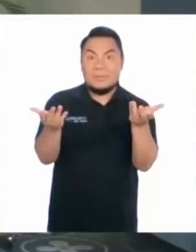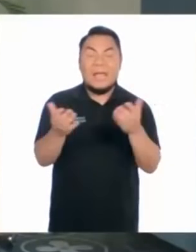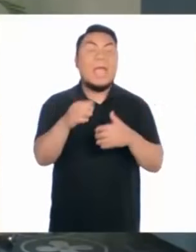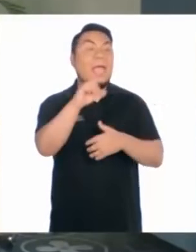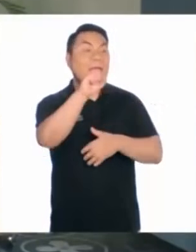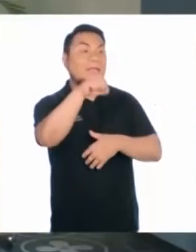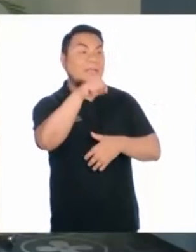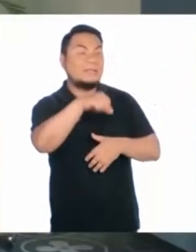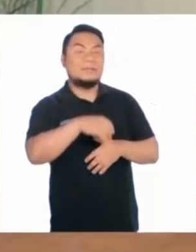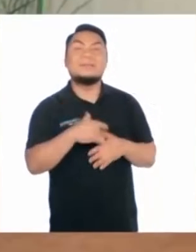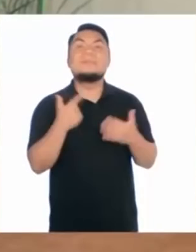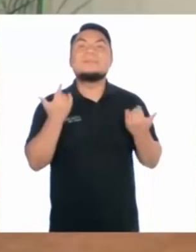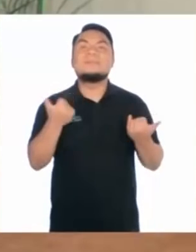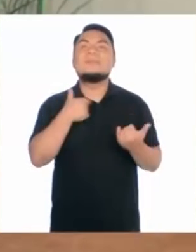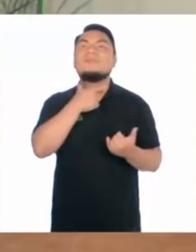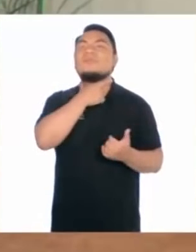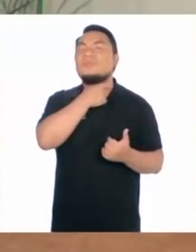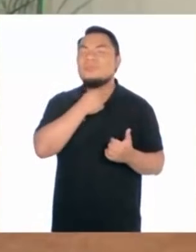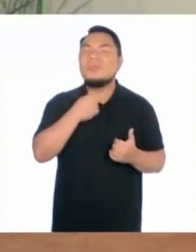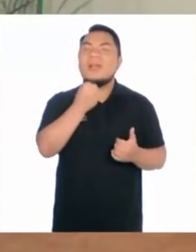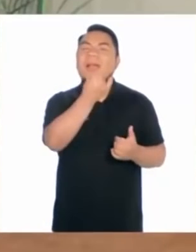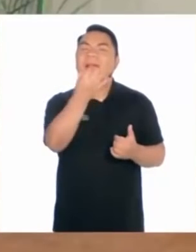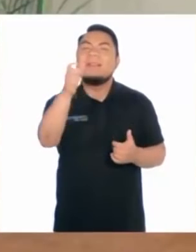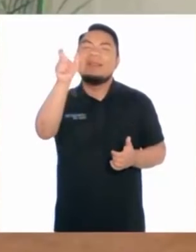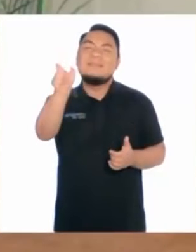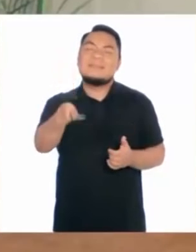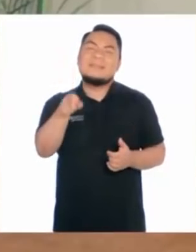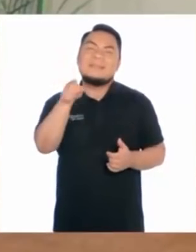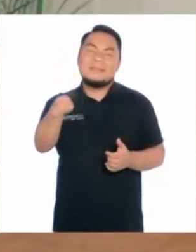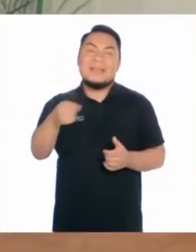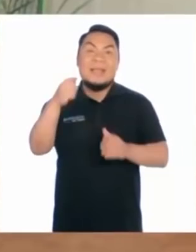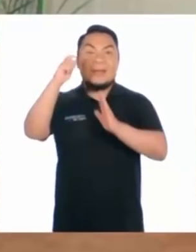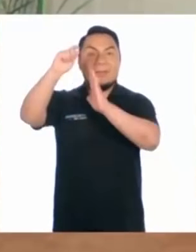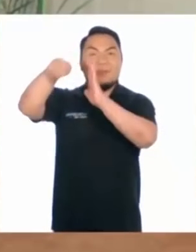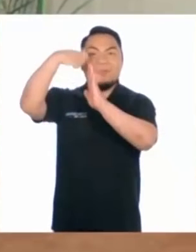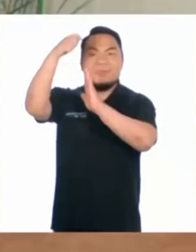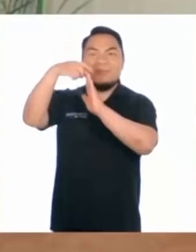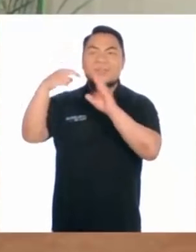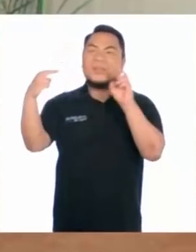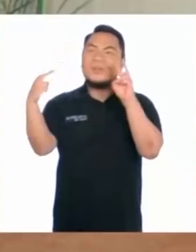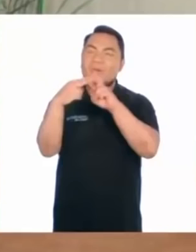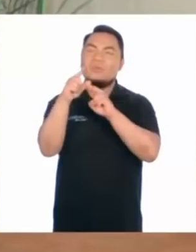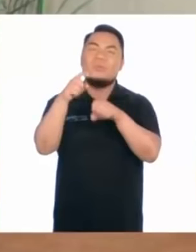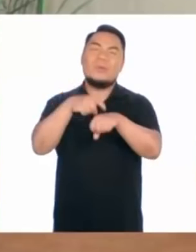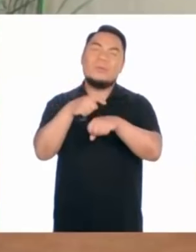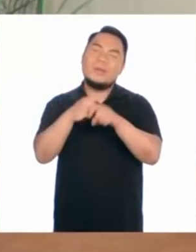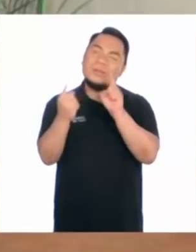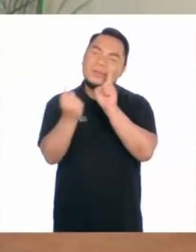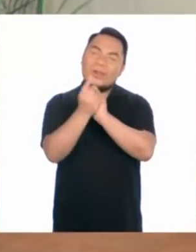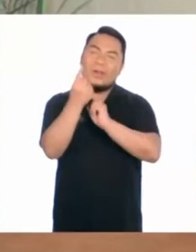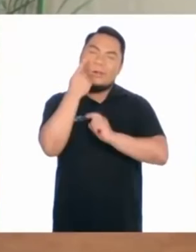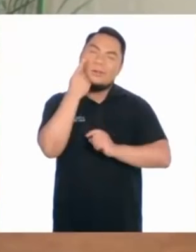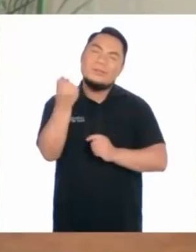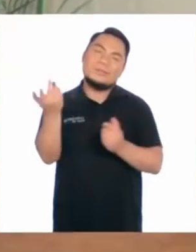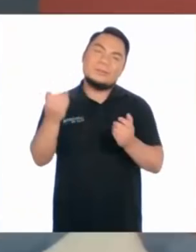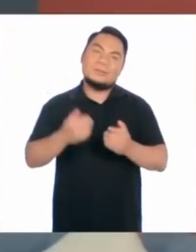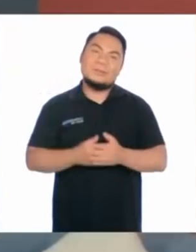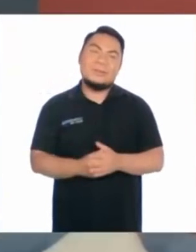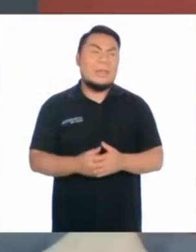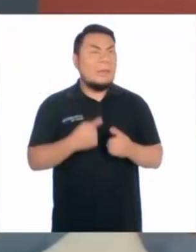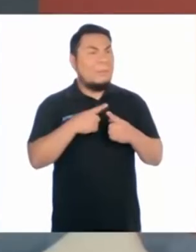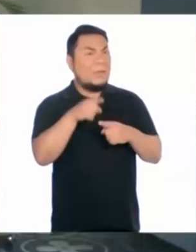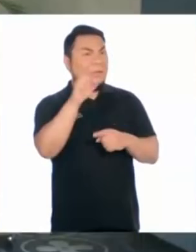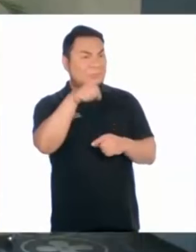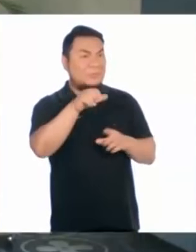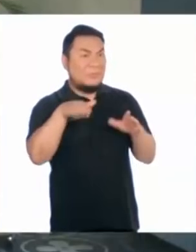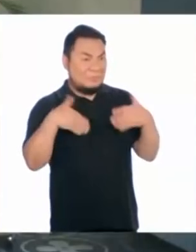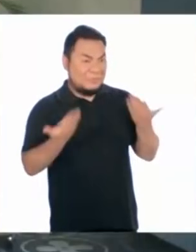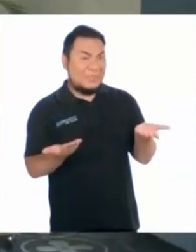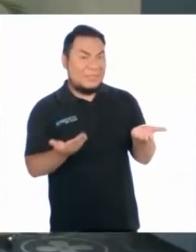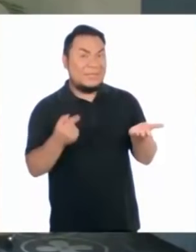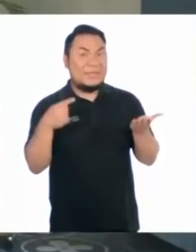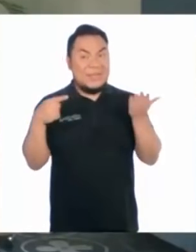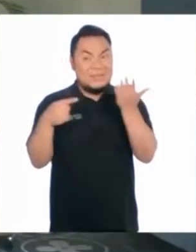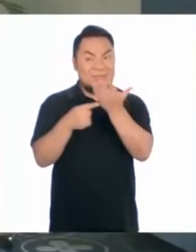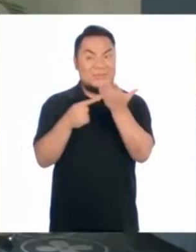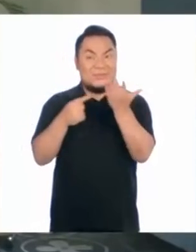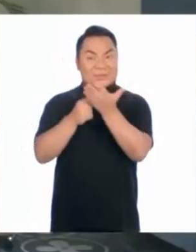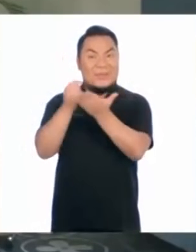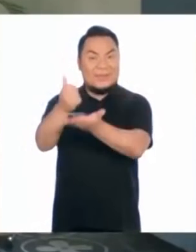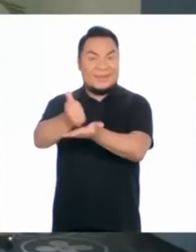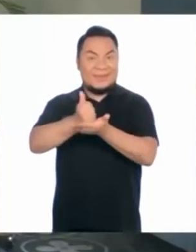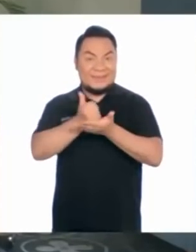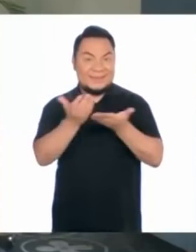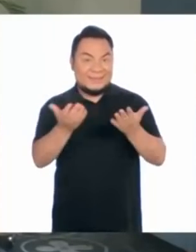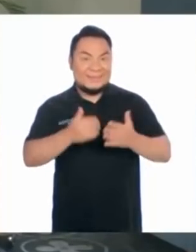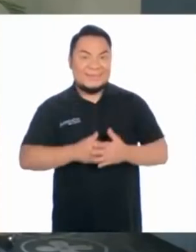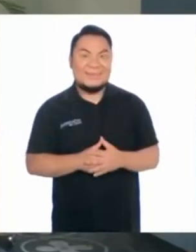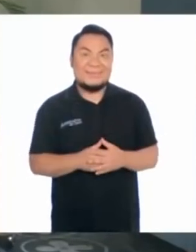Pues sí. Me habría gustado conocer a algunas de las personas de los videos que vimos hace un momento. Eso no es imposible. La tecnología nos